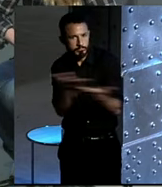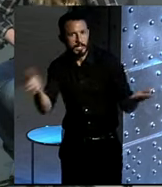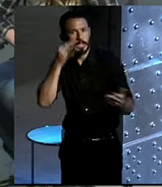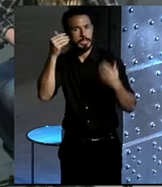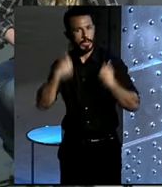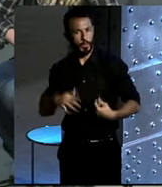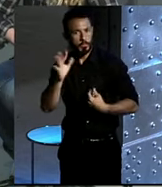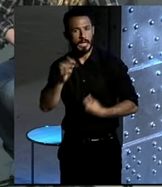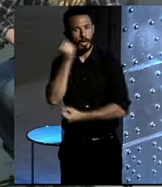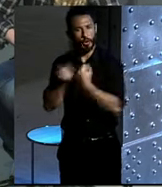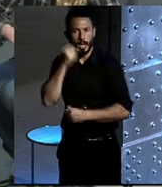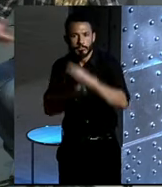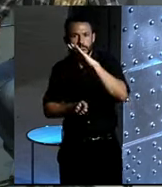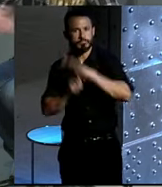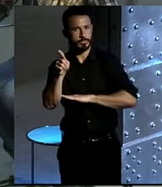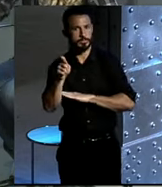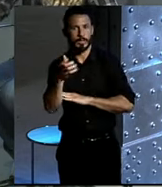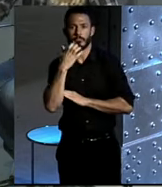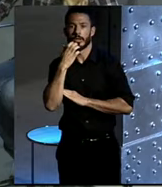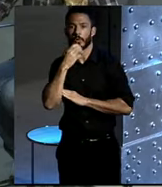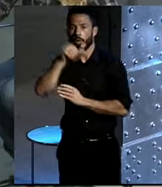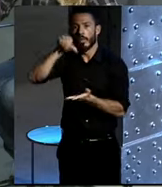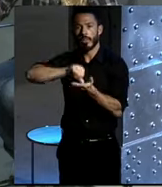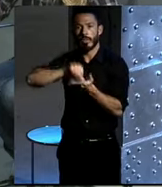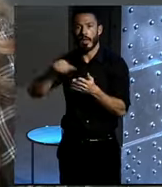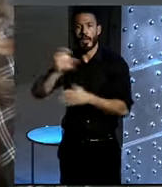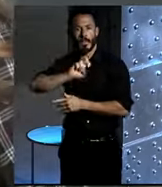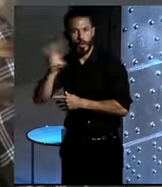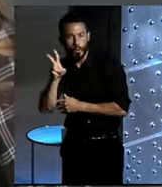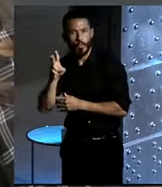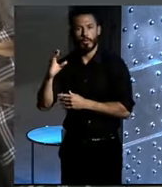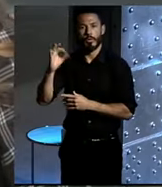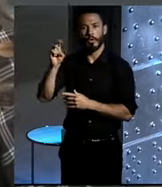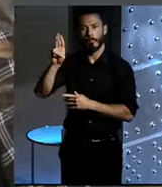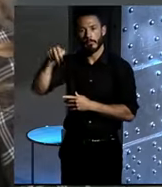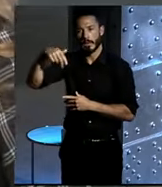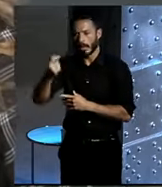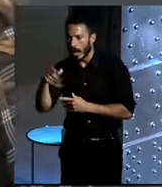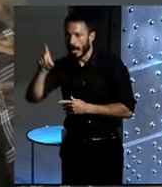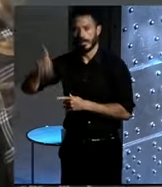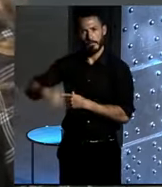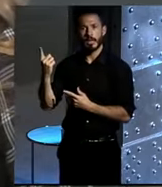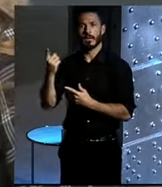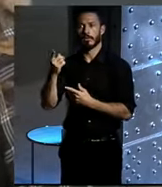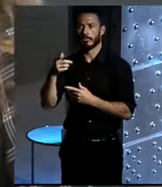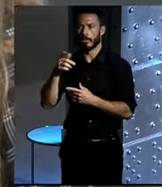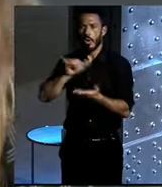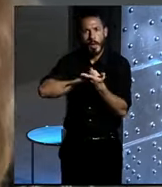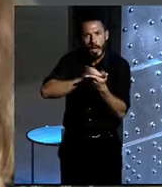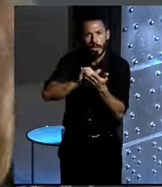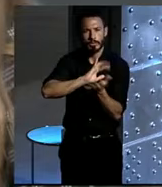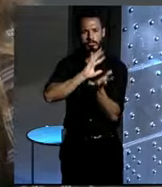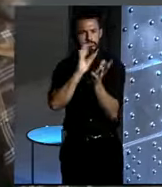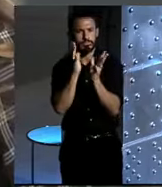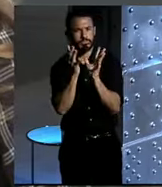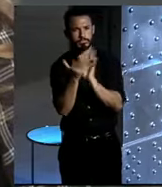económico. Es decir, que ciudades como Portland, como Copenhague, por supuesto, pero transformaciones como ha habido en Nueva York en los últimos años, pues